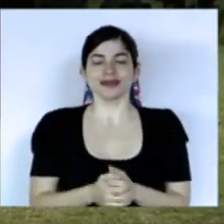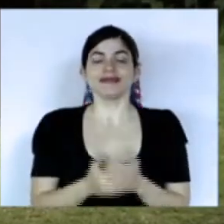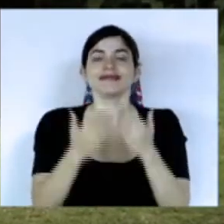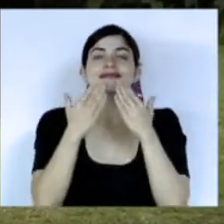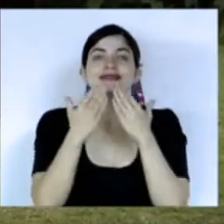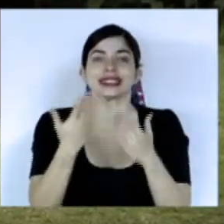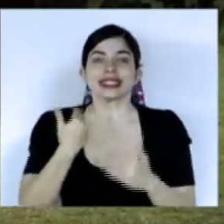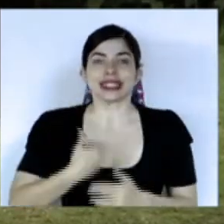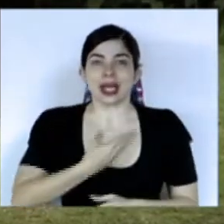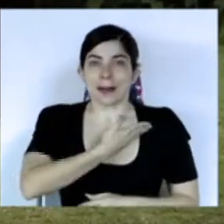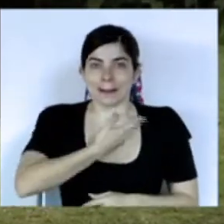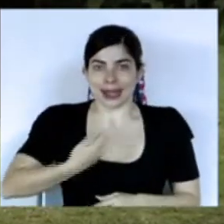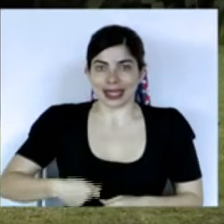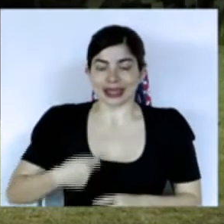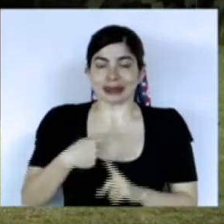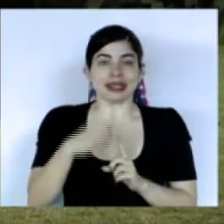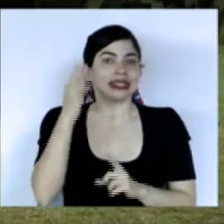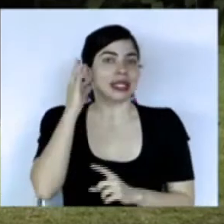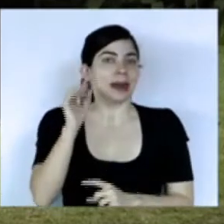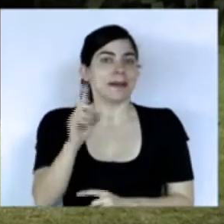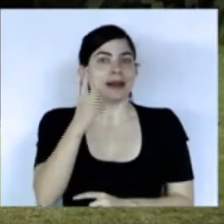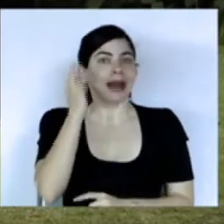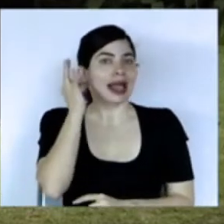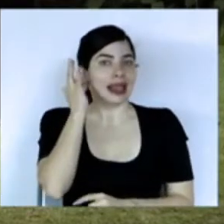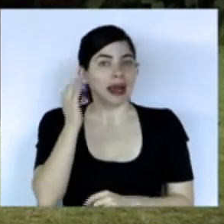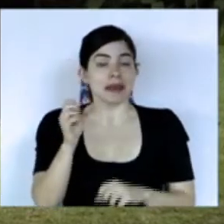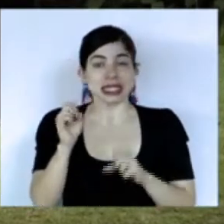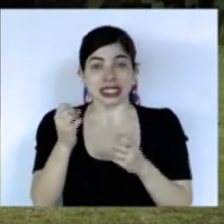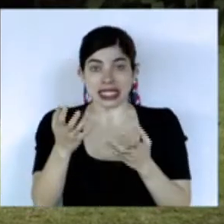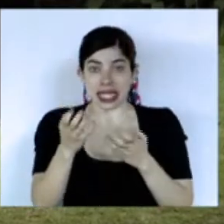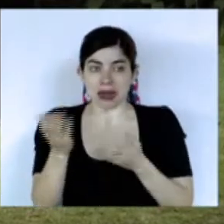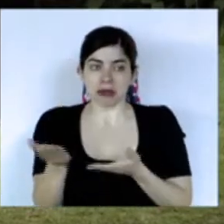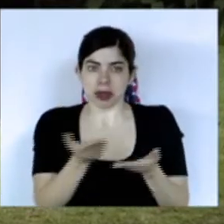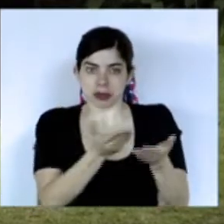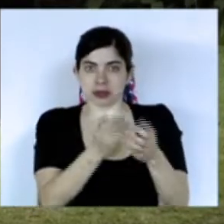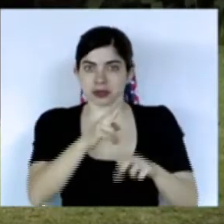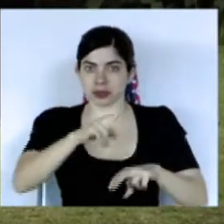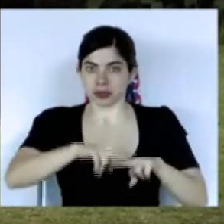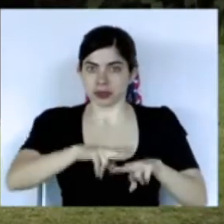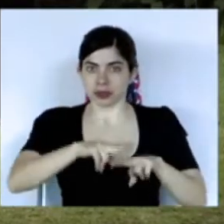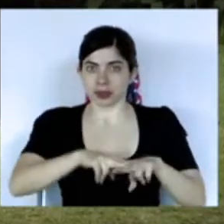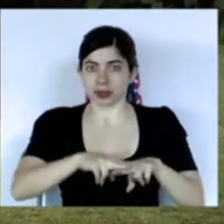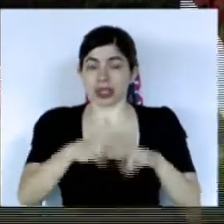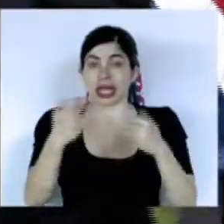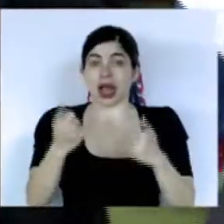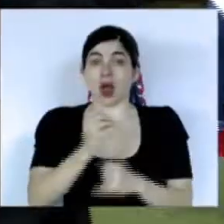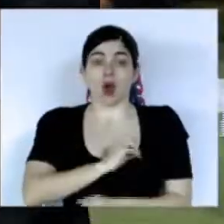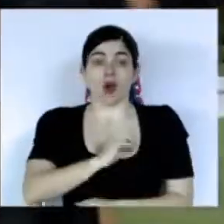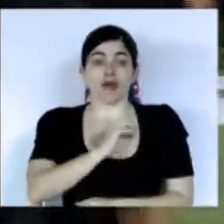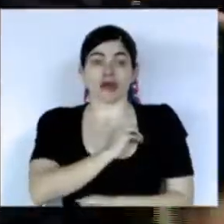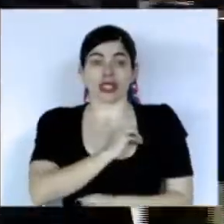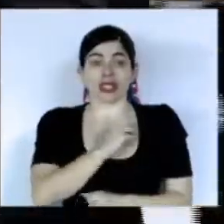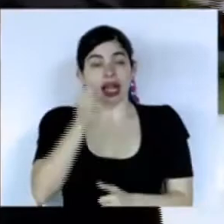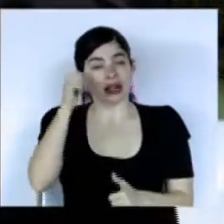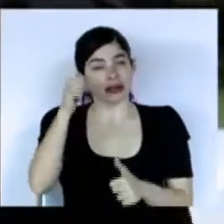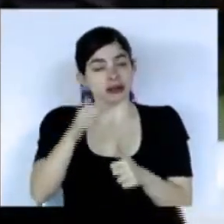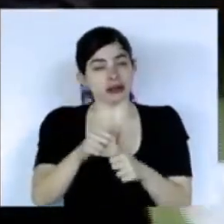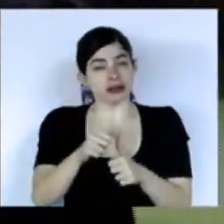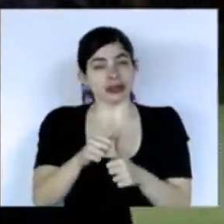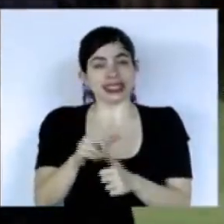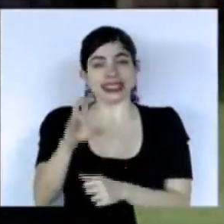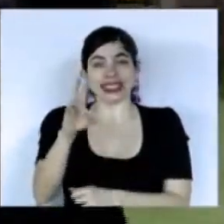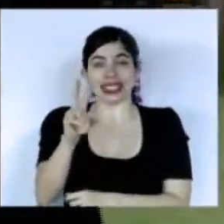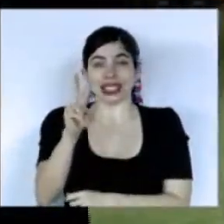agradecemos al señor presidente y a la señora primera dama si gustan pueden ubicarse en sus espacios y con el mensaje oficial en conmemoración de los